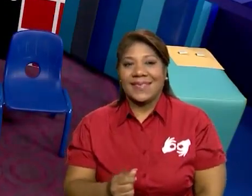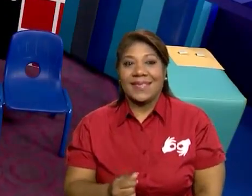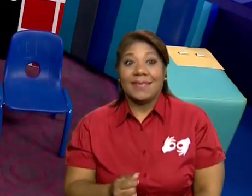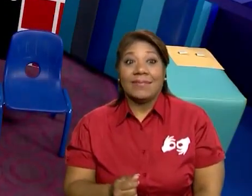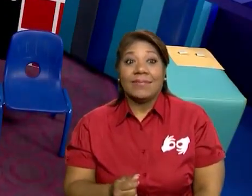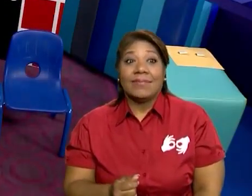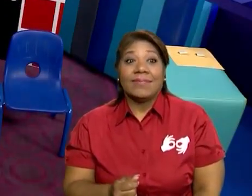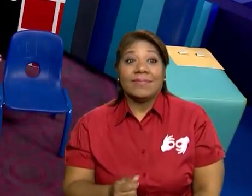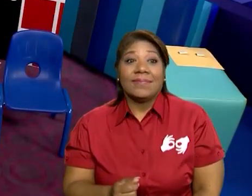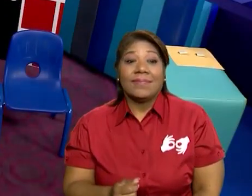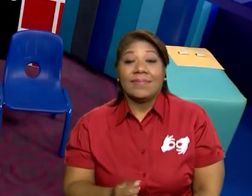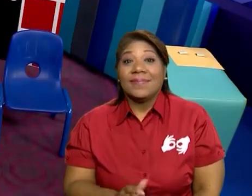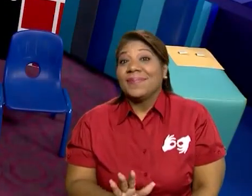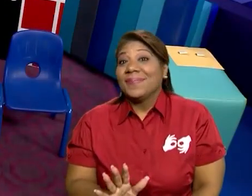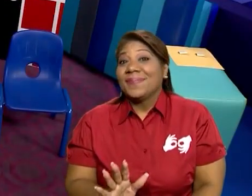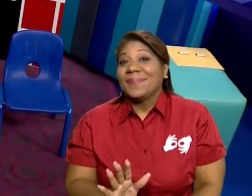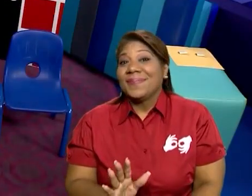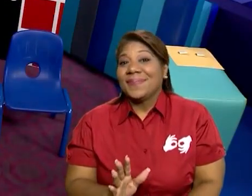¡Eh!